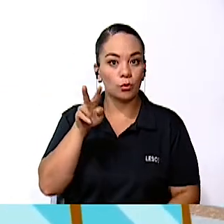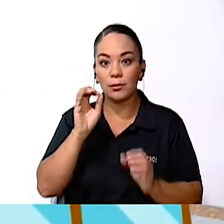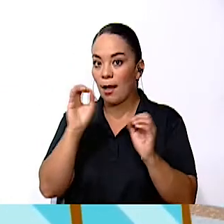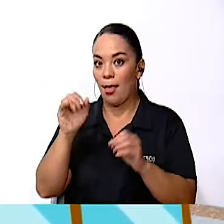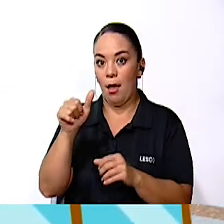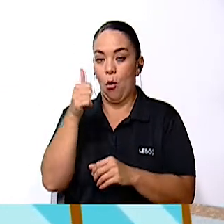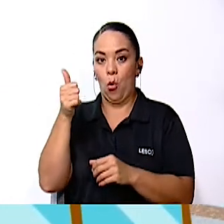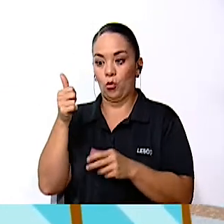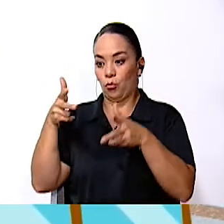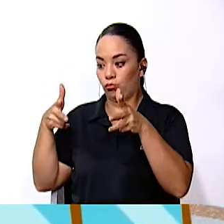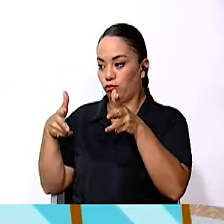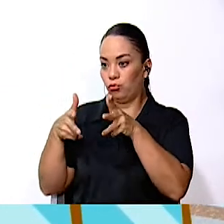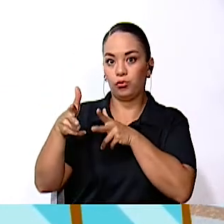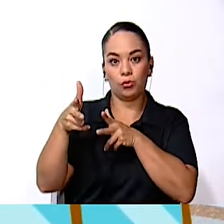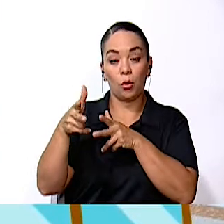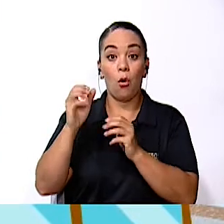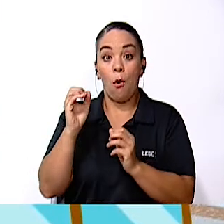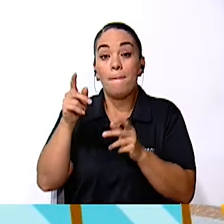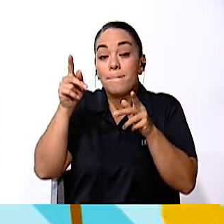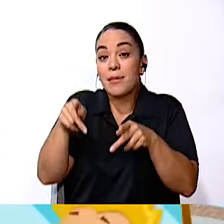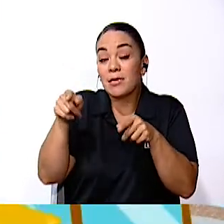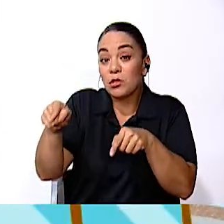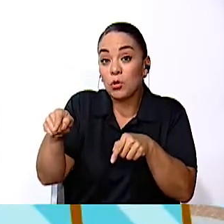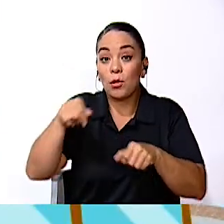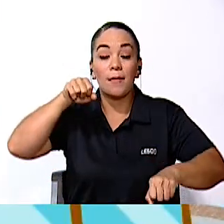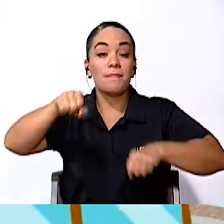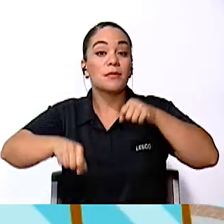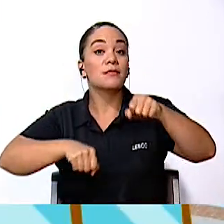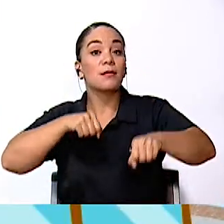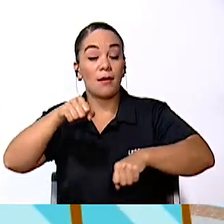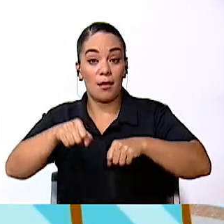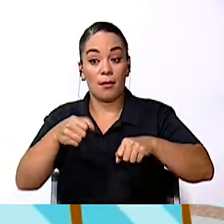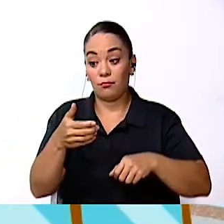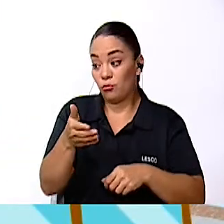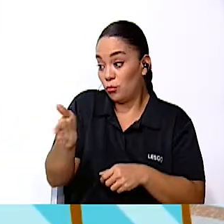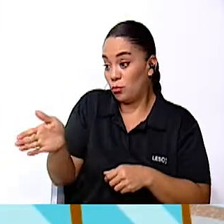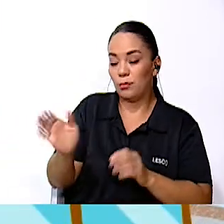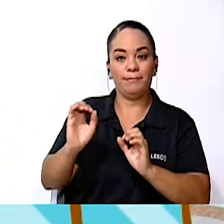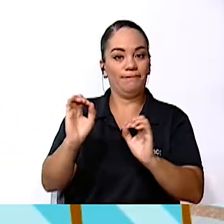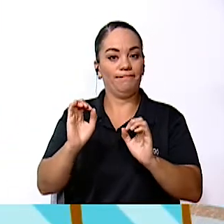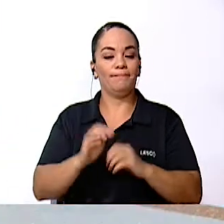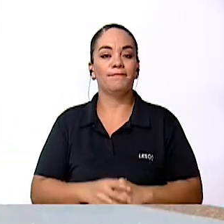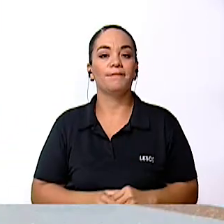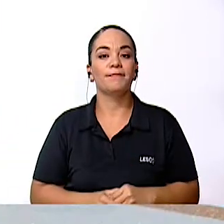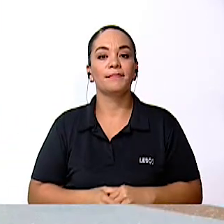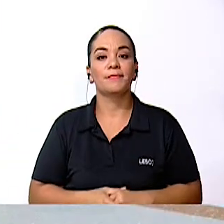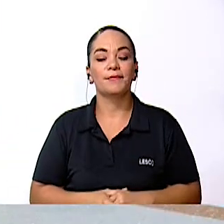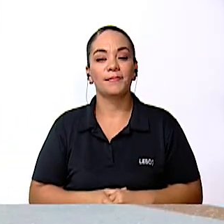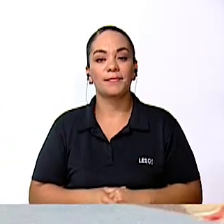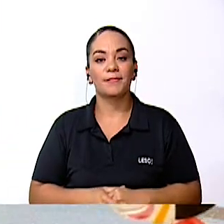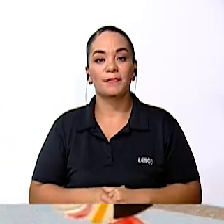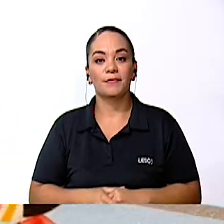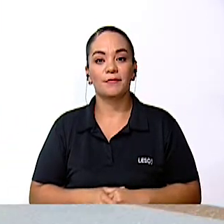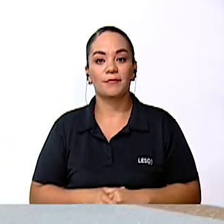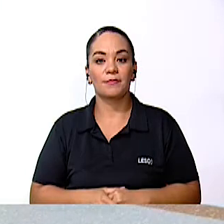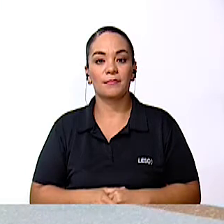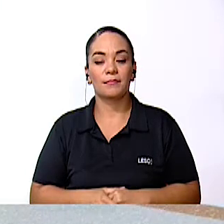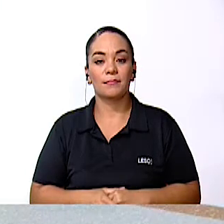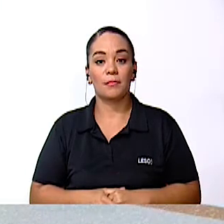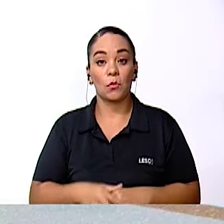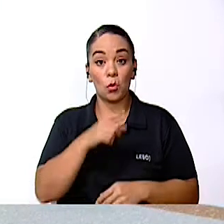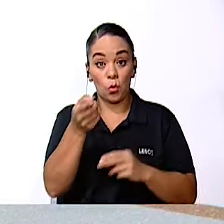automóvil o una persona o una bicicleta al abrir la puerta Si usas una